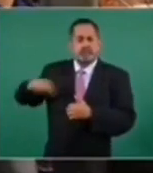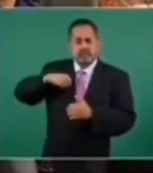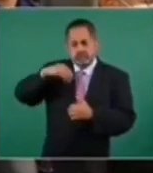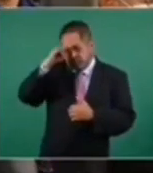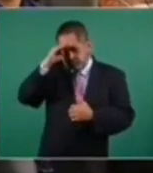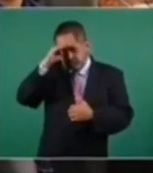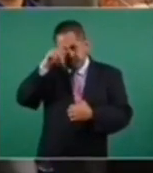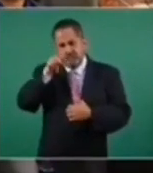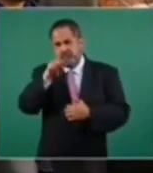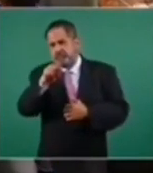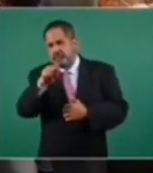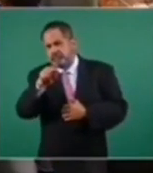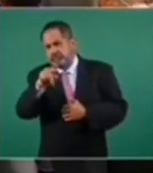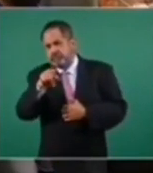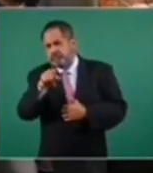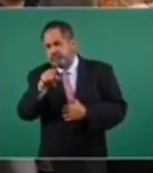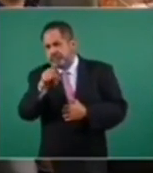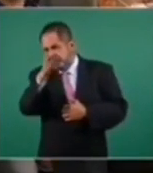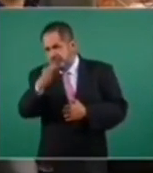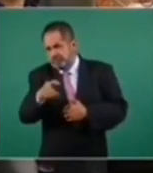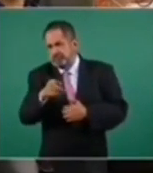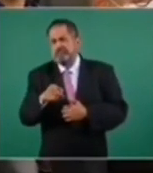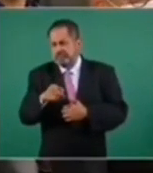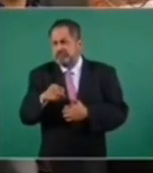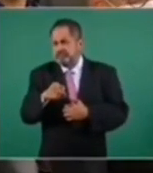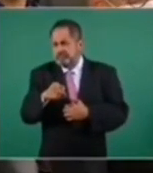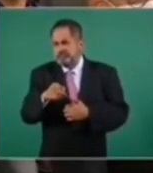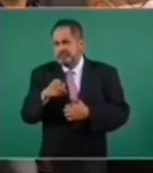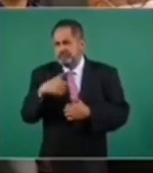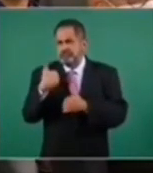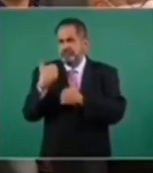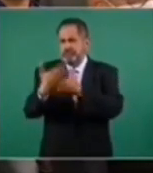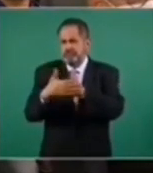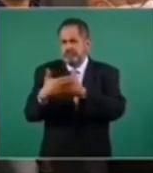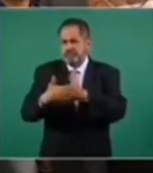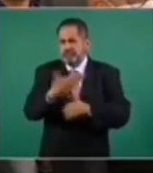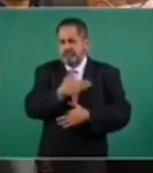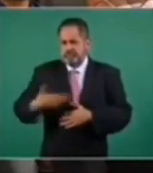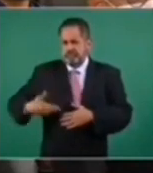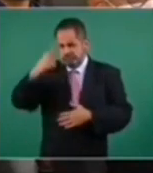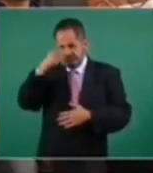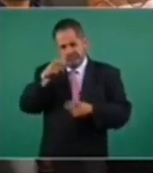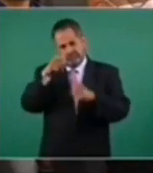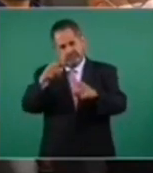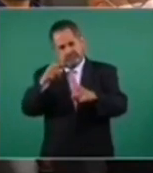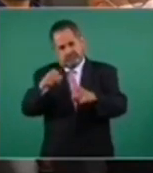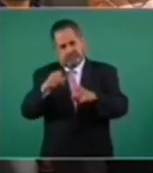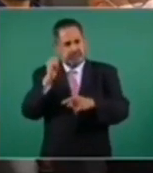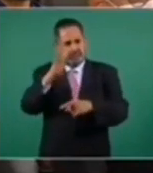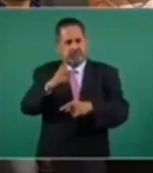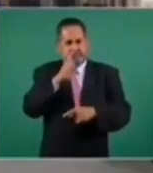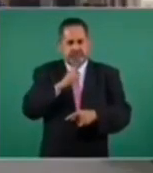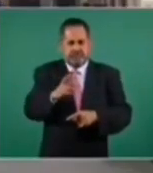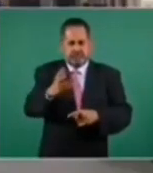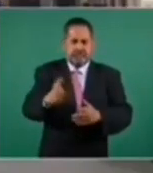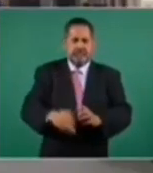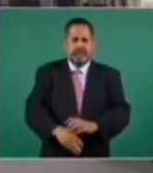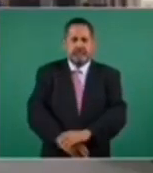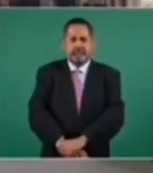pues, lo ven bien como para ser el próximo presidente. Si me hace favor.